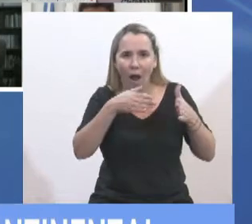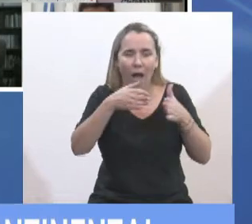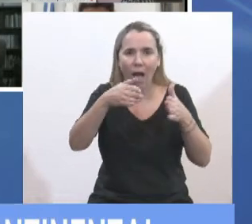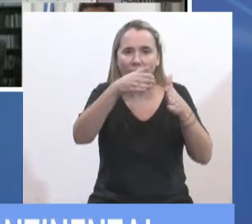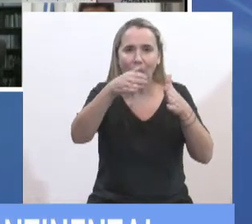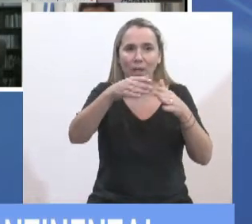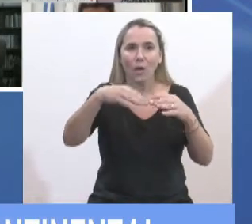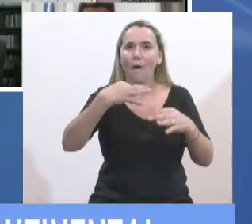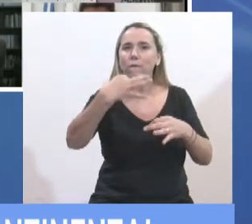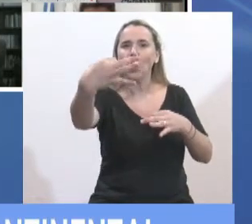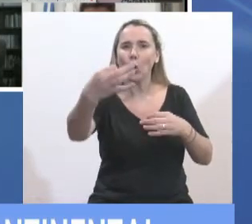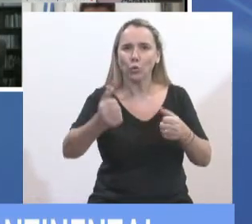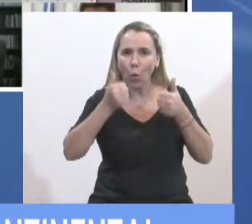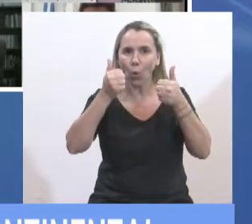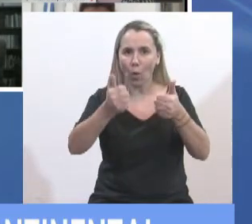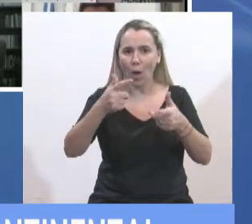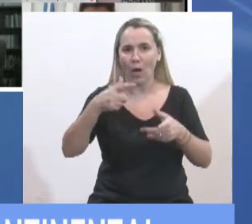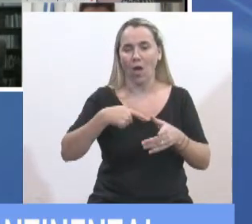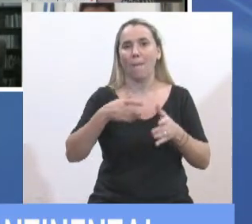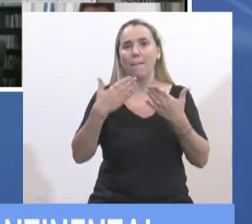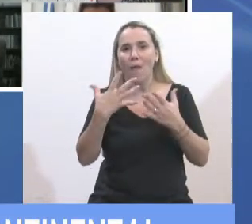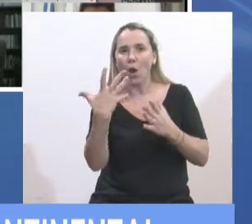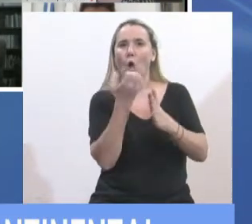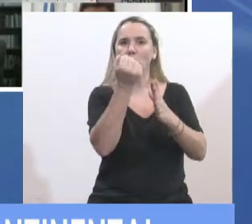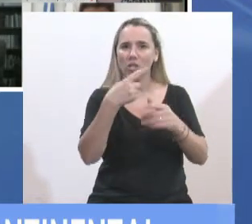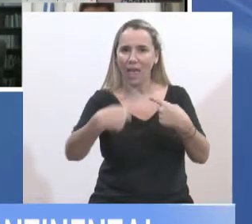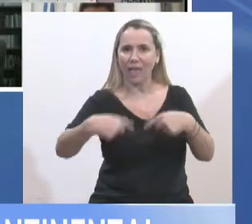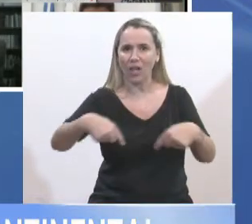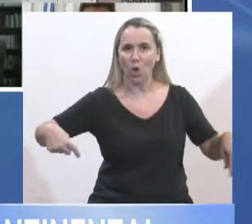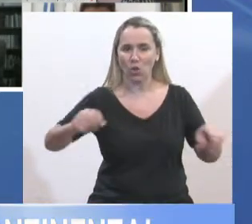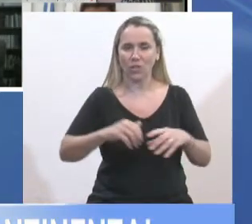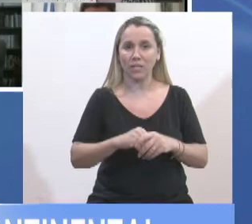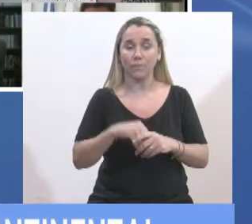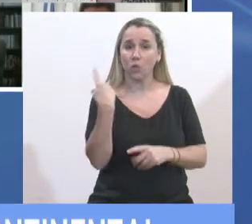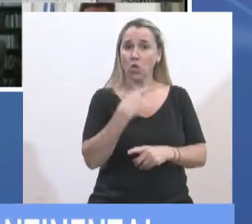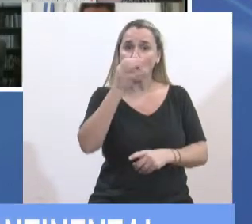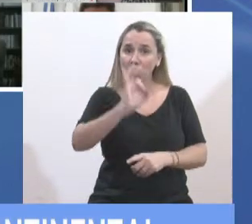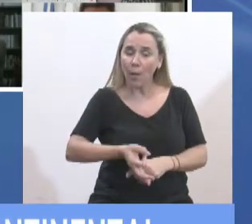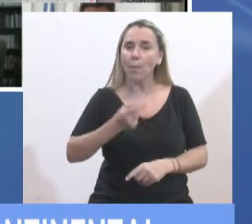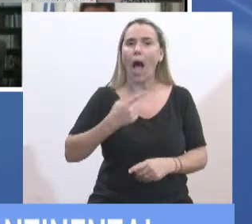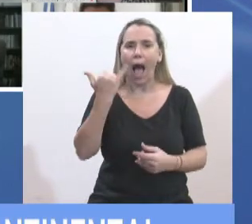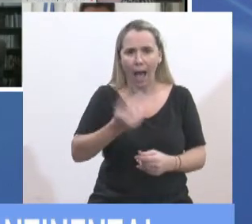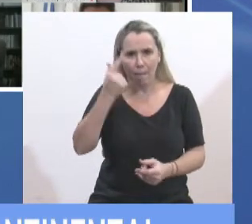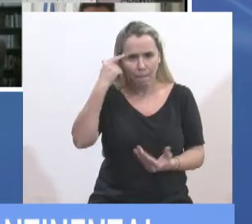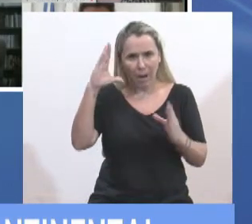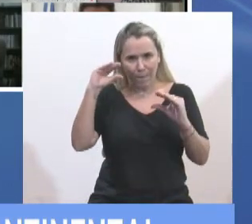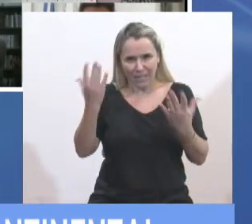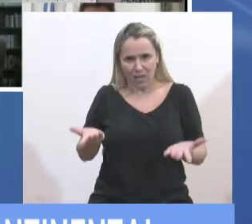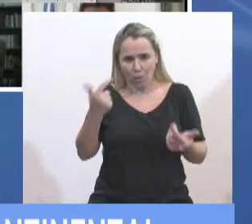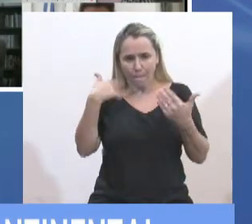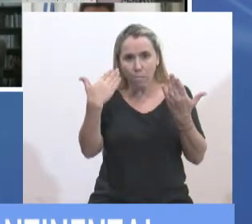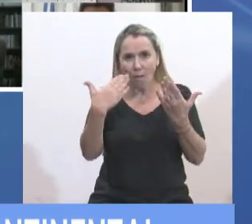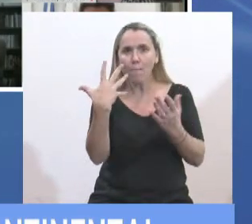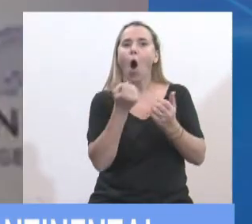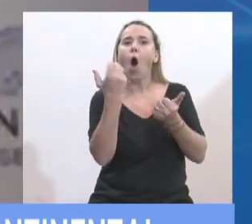camino que el país debe transitar hacia el futuro. Sabemos que tenemos la capacidad de lograr grandes cosas.